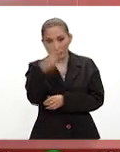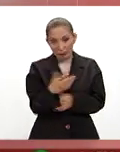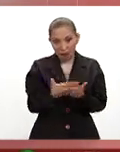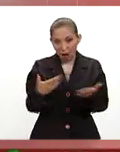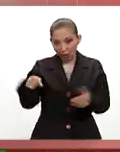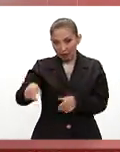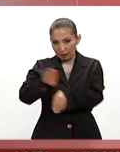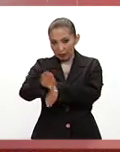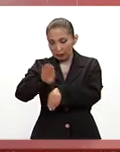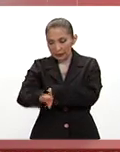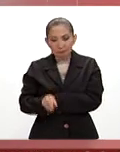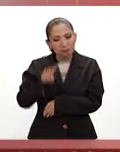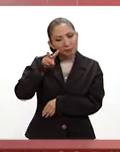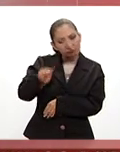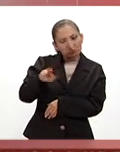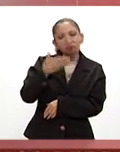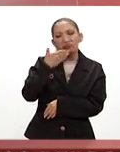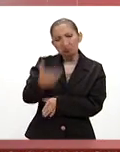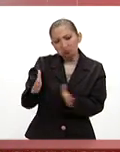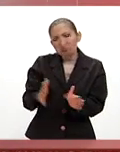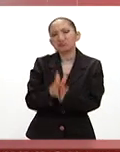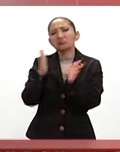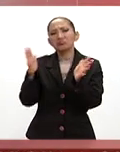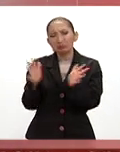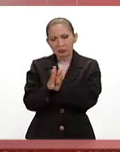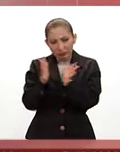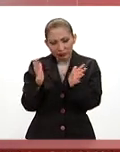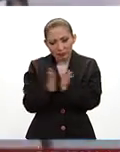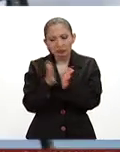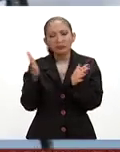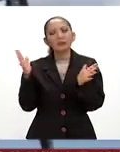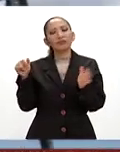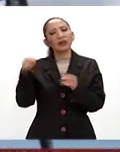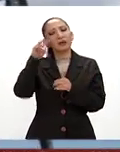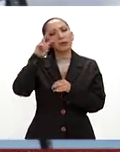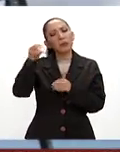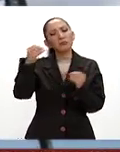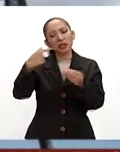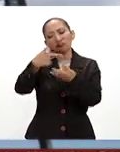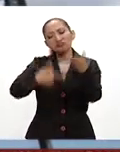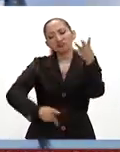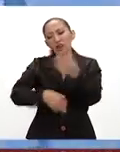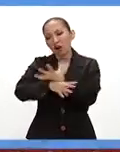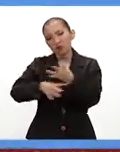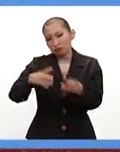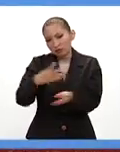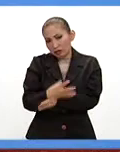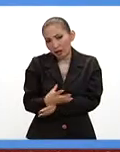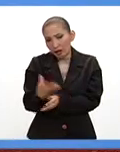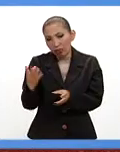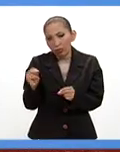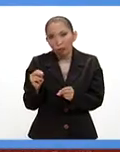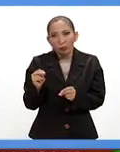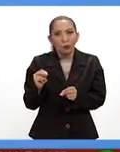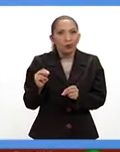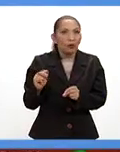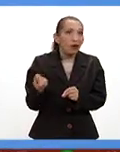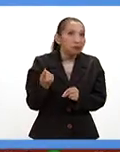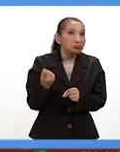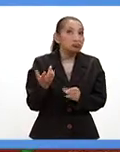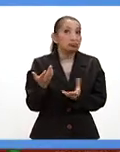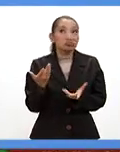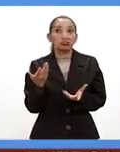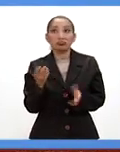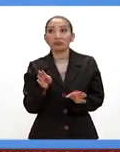ahora acá en Río, que es una buena participación, y considerando muchos aspectos, muchos aspectos que no son a veces